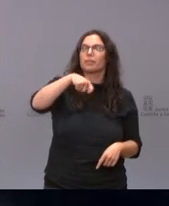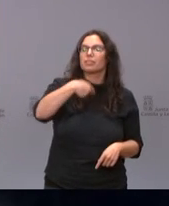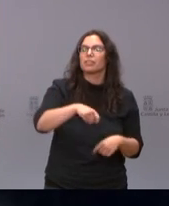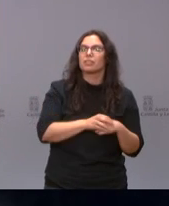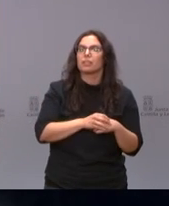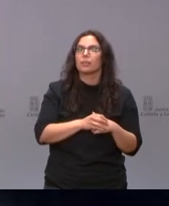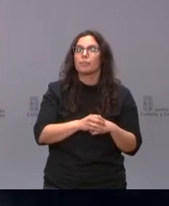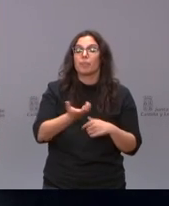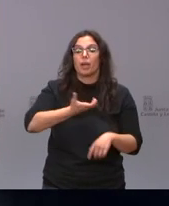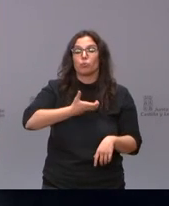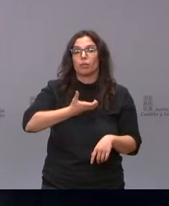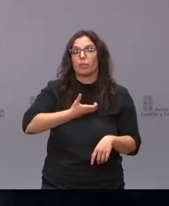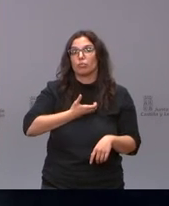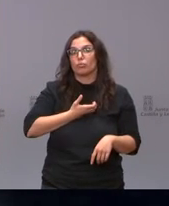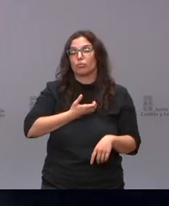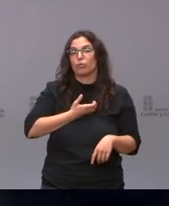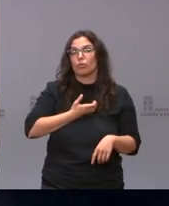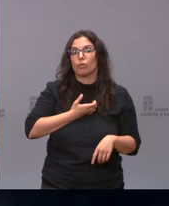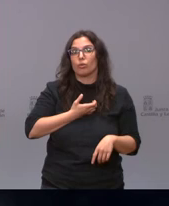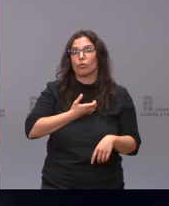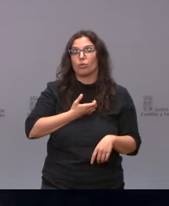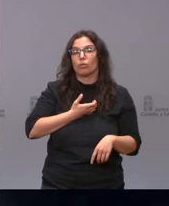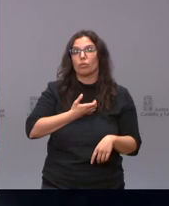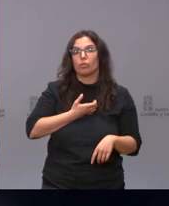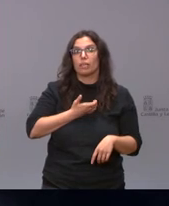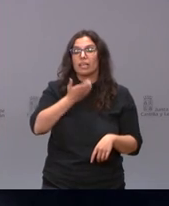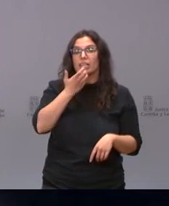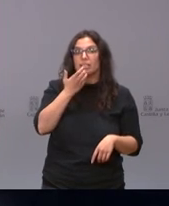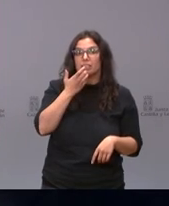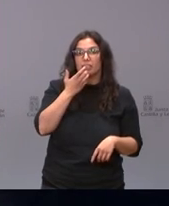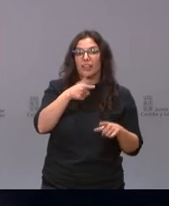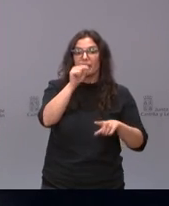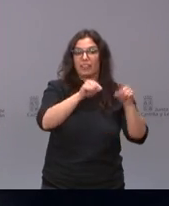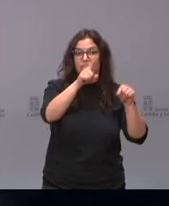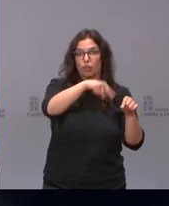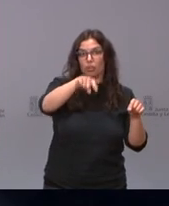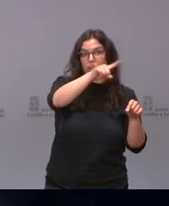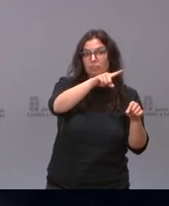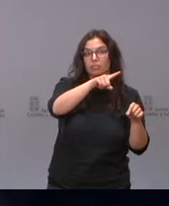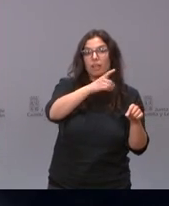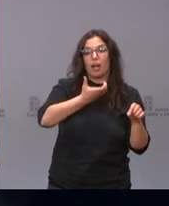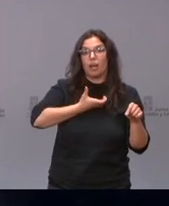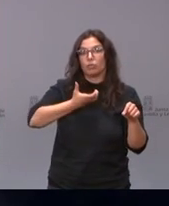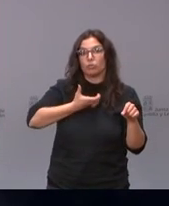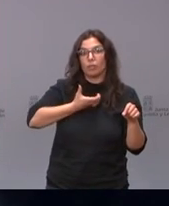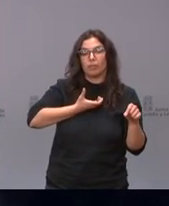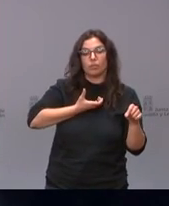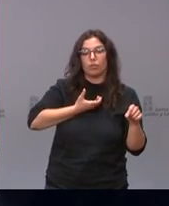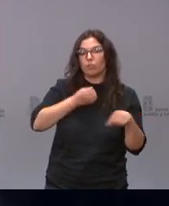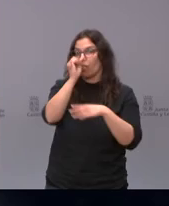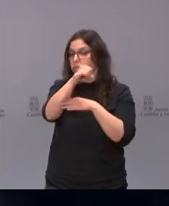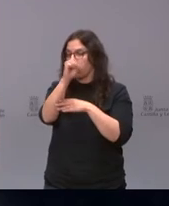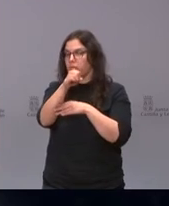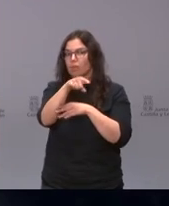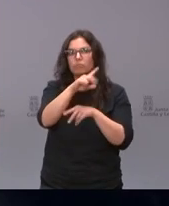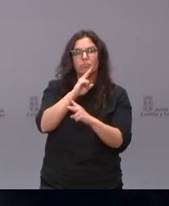respuesta a un ayuntamiento que desoiga las decisiones colegiadas que adopta en sus competencias la Junta de Castilla y León